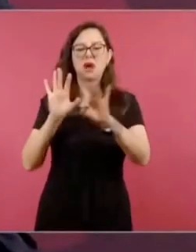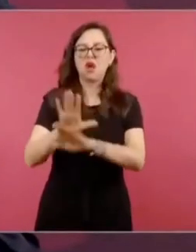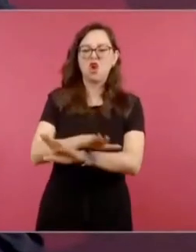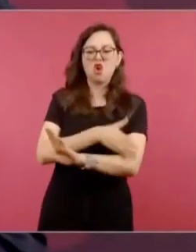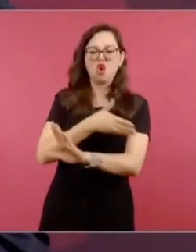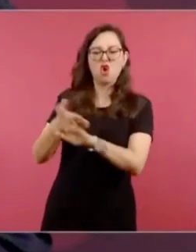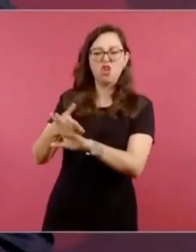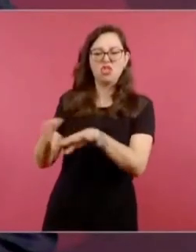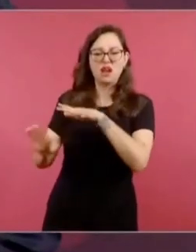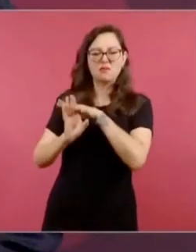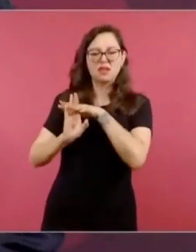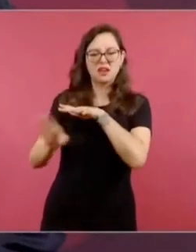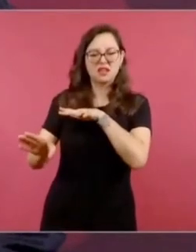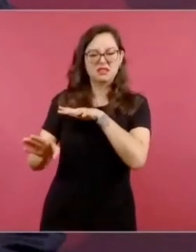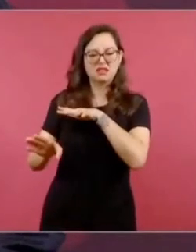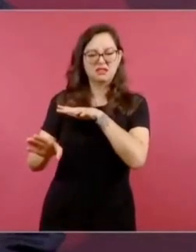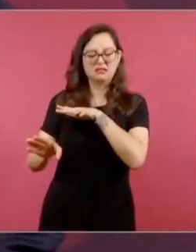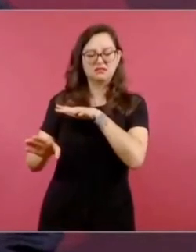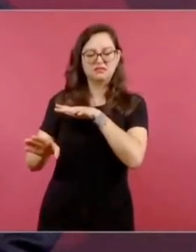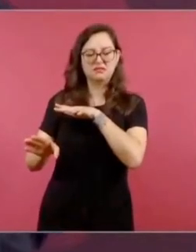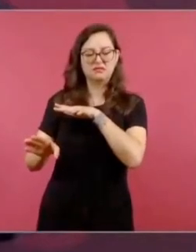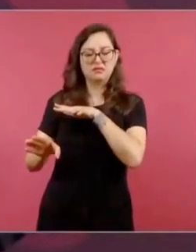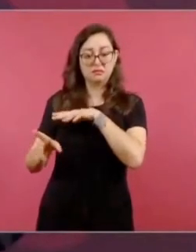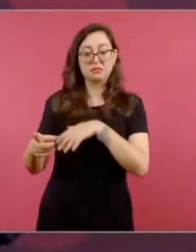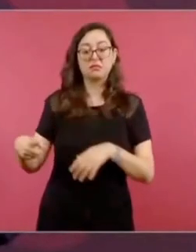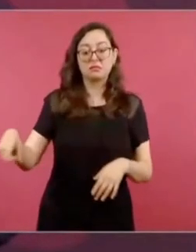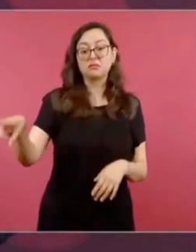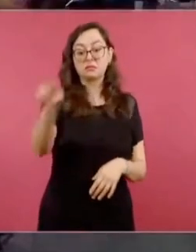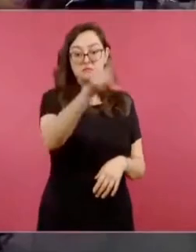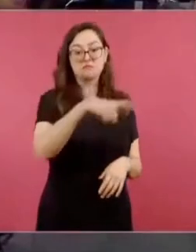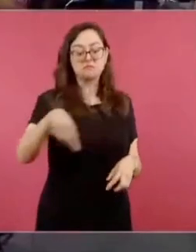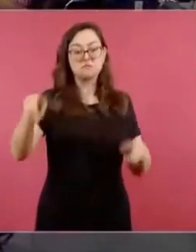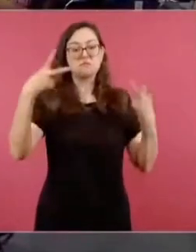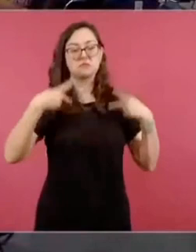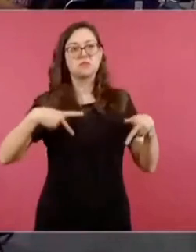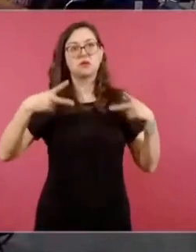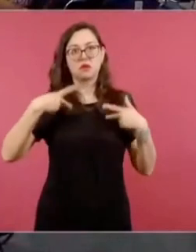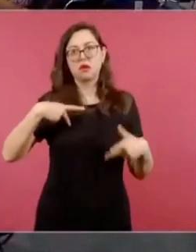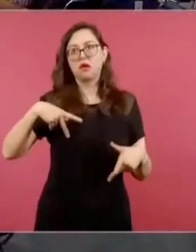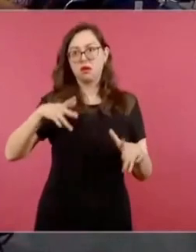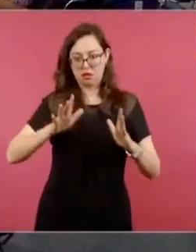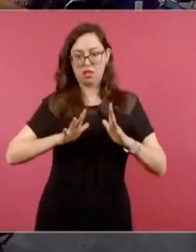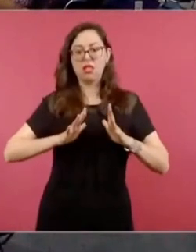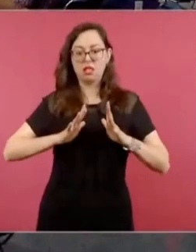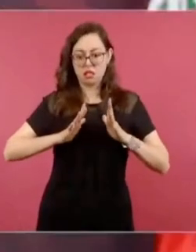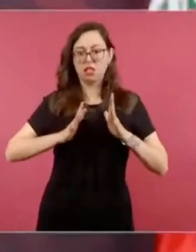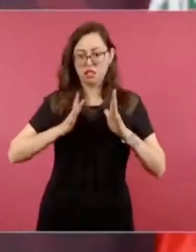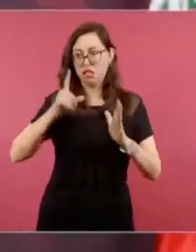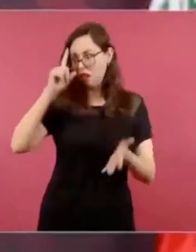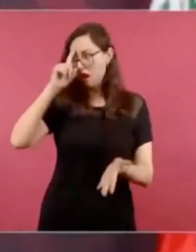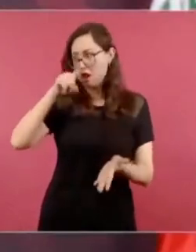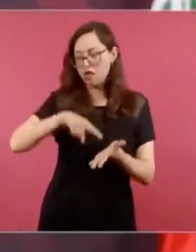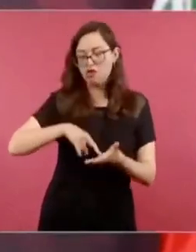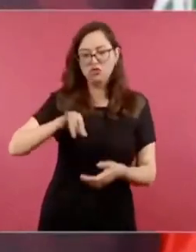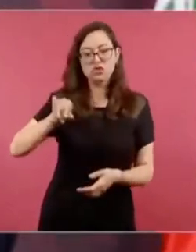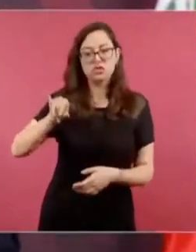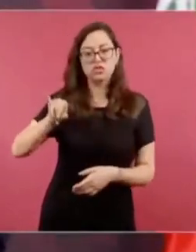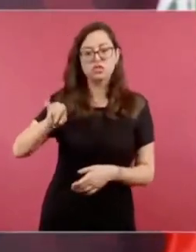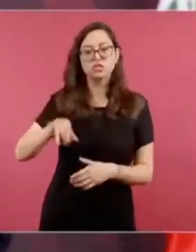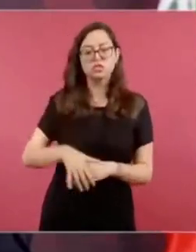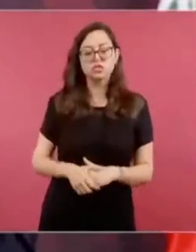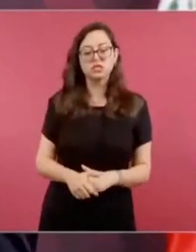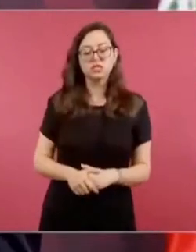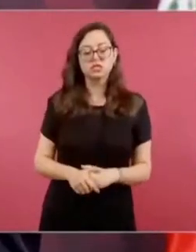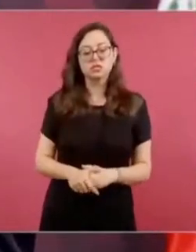que ha penetrado esa idea.